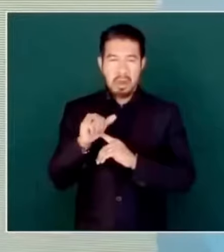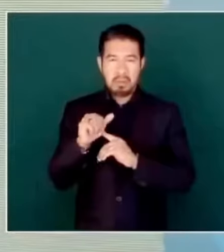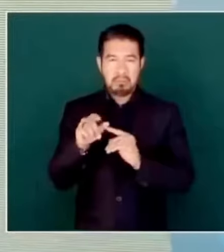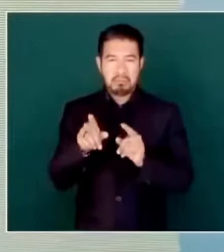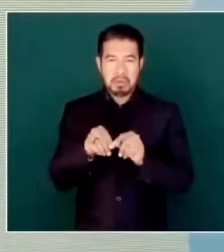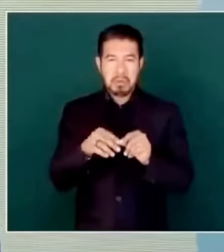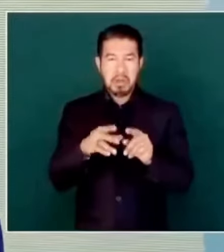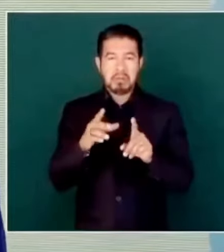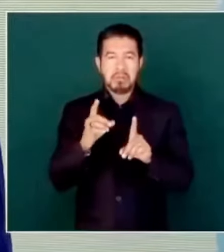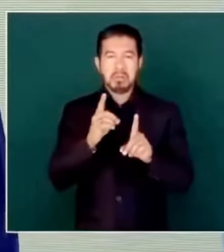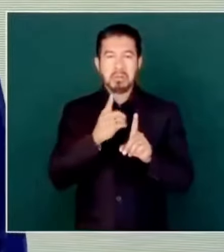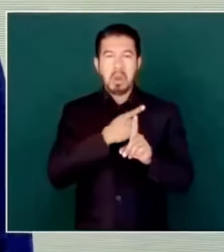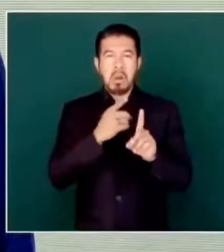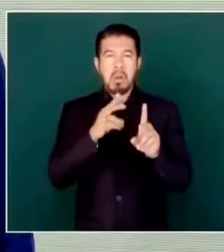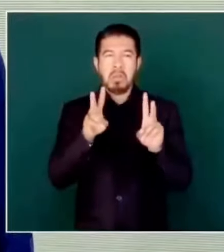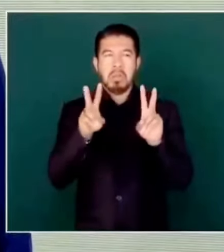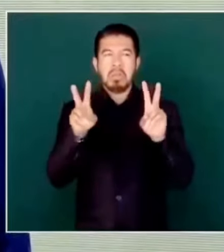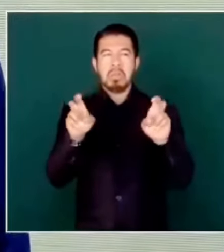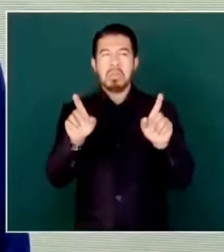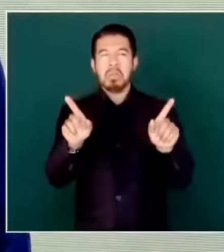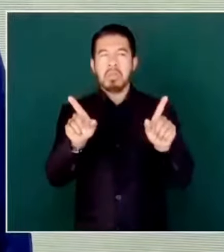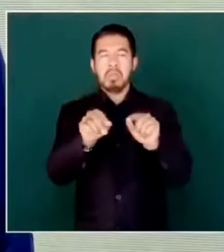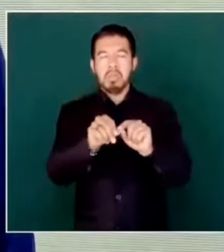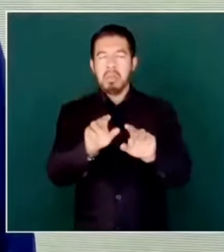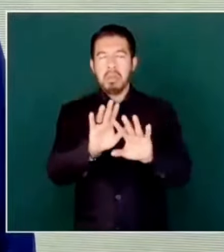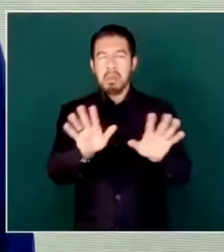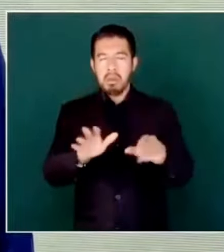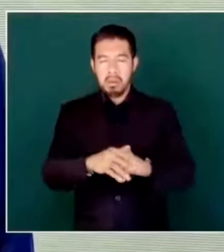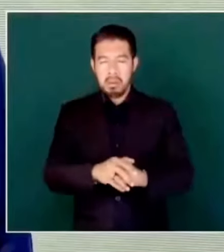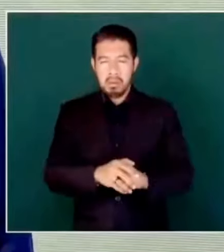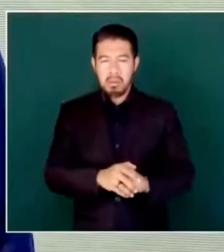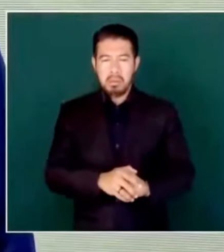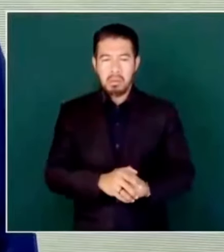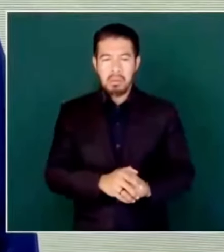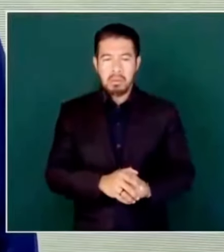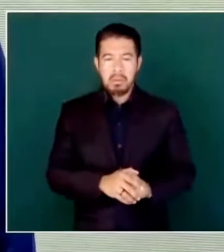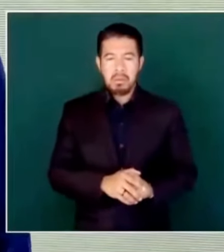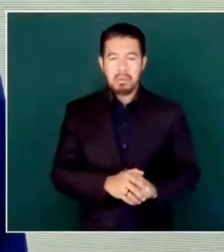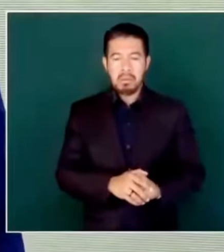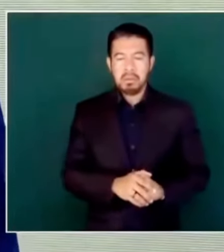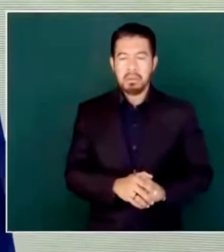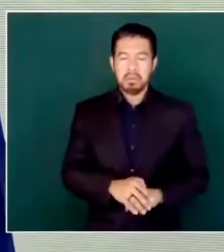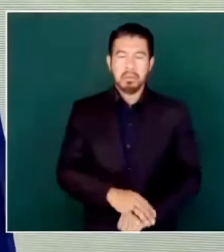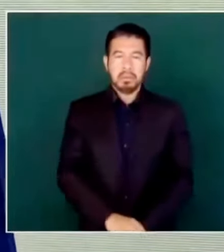de verdad,